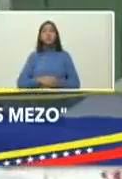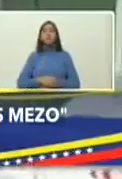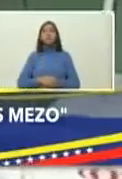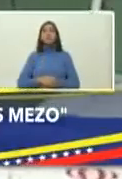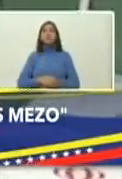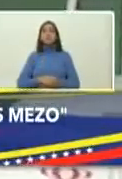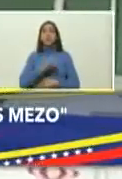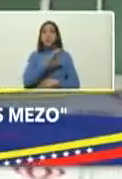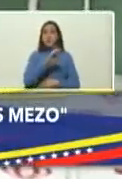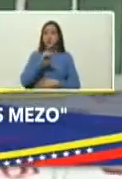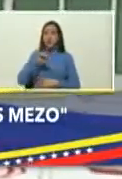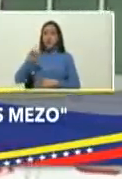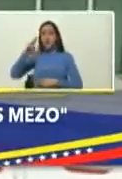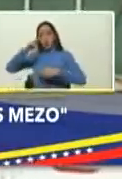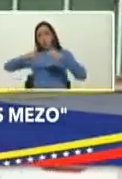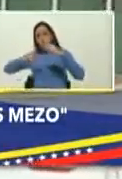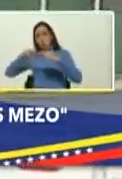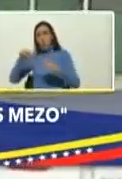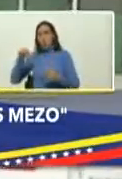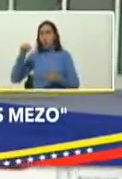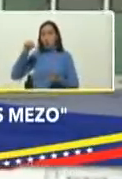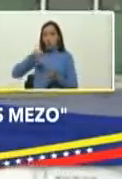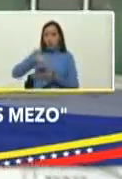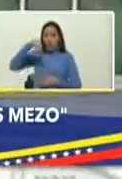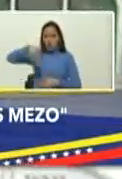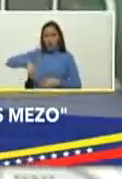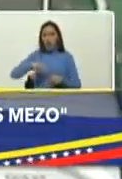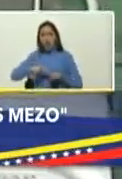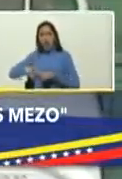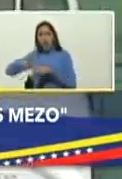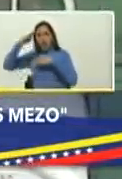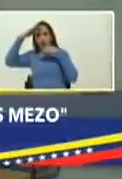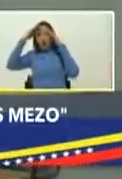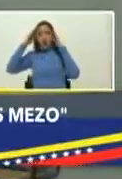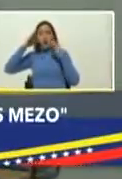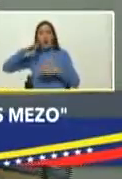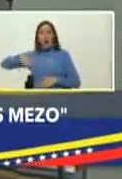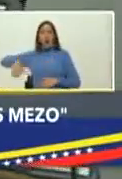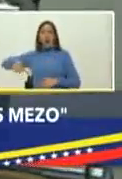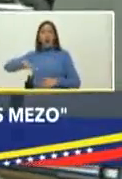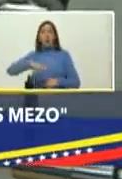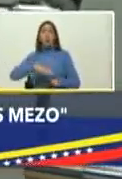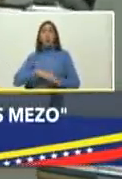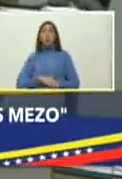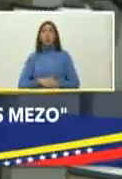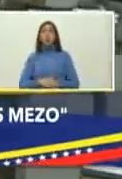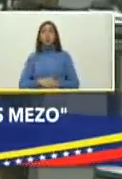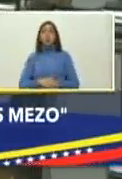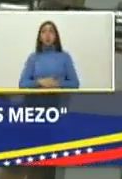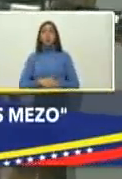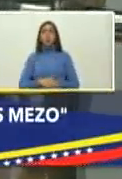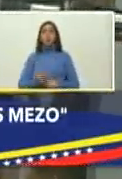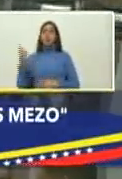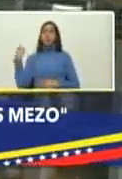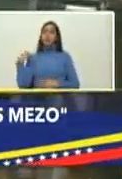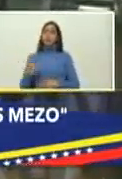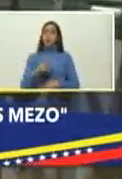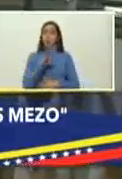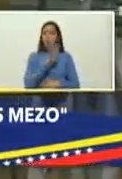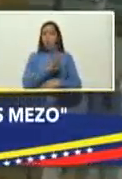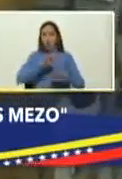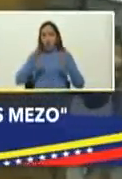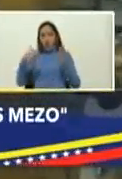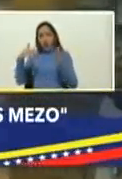centro de salud en medio de Pintosalina para atender a su pueblo fíjese presidente que aquí tenemos nosotros 46